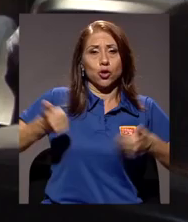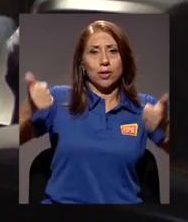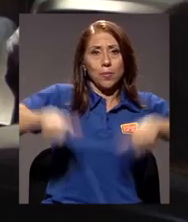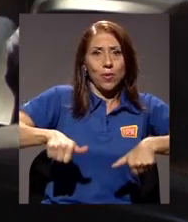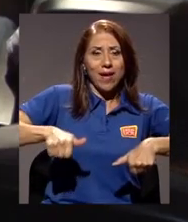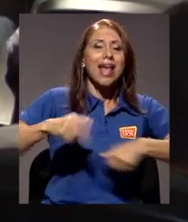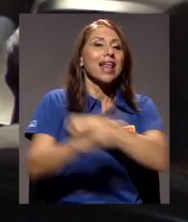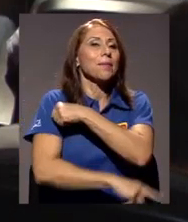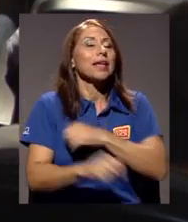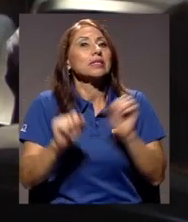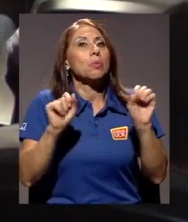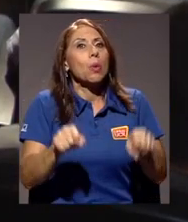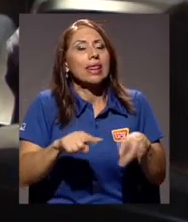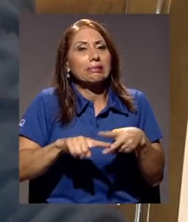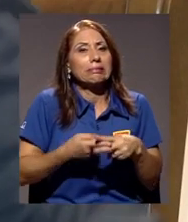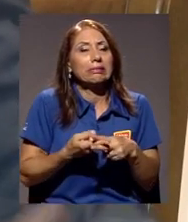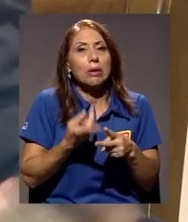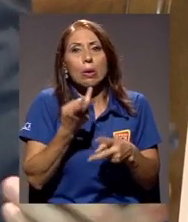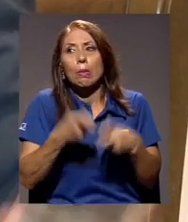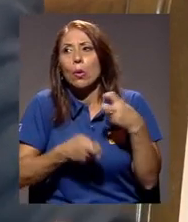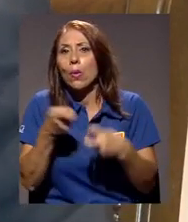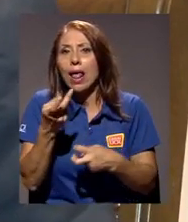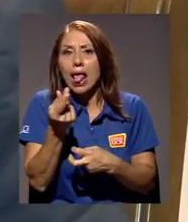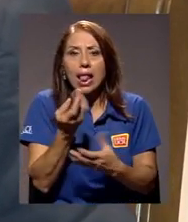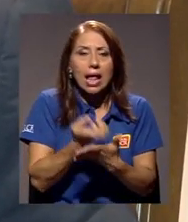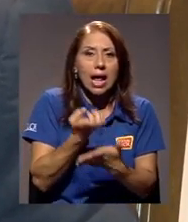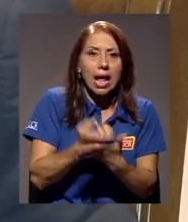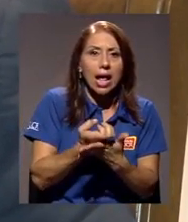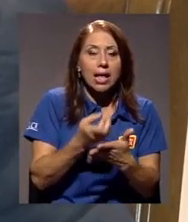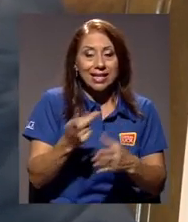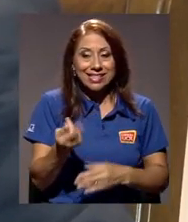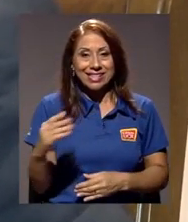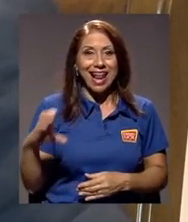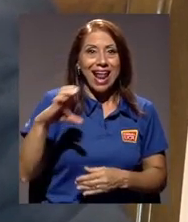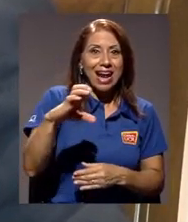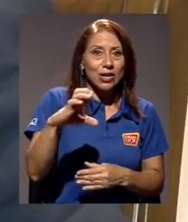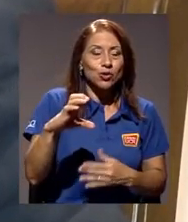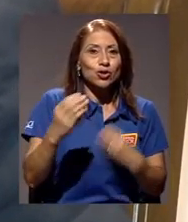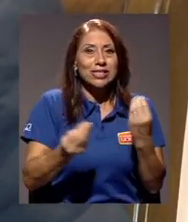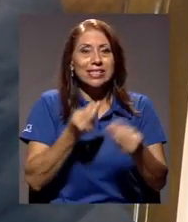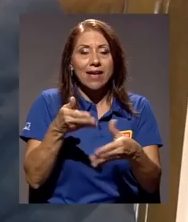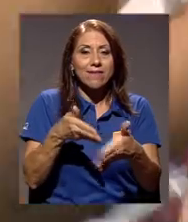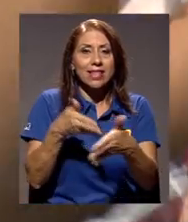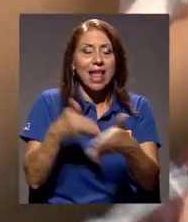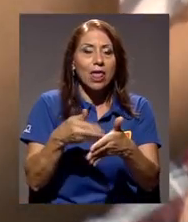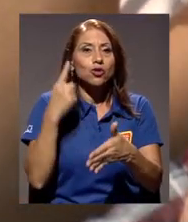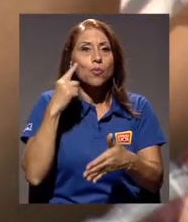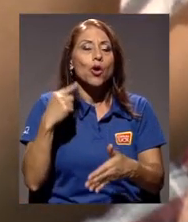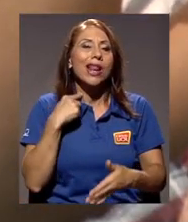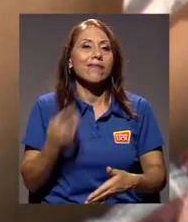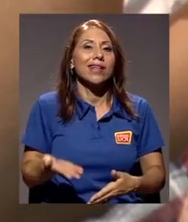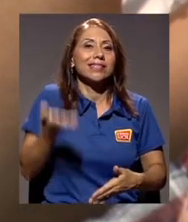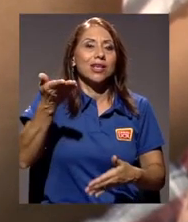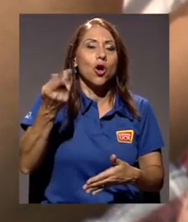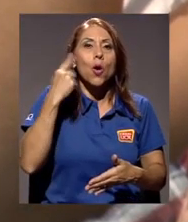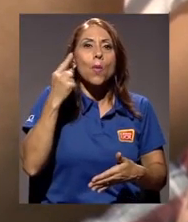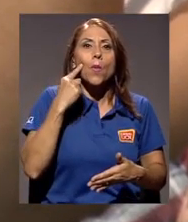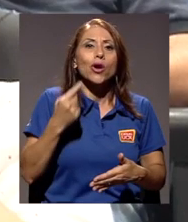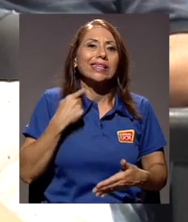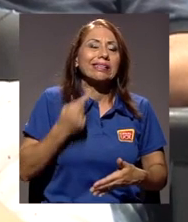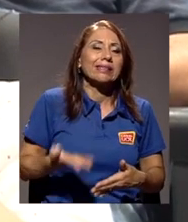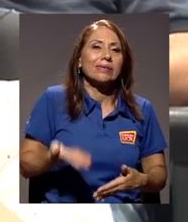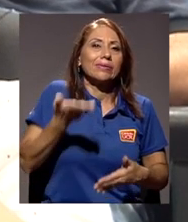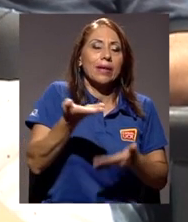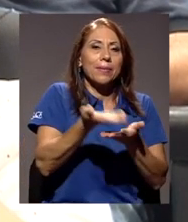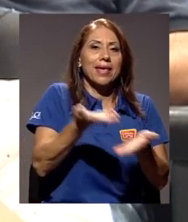una crisis fiscal, donde los salarios se verán afectados por inflación debido al aumento desproporcionado en el costo de bienes y servicios.